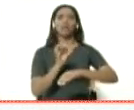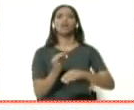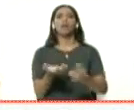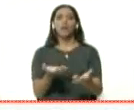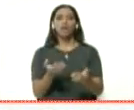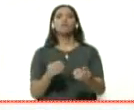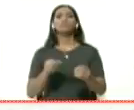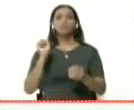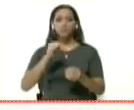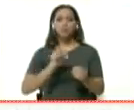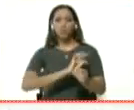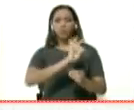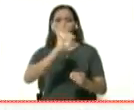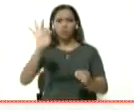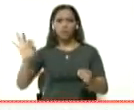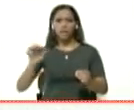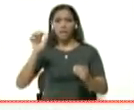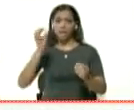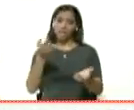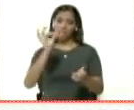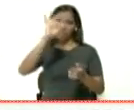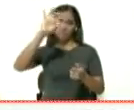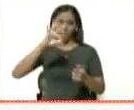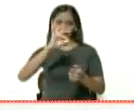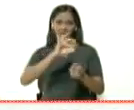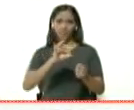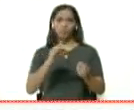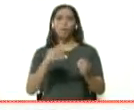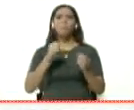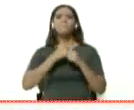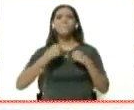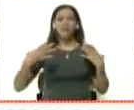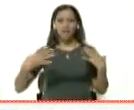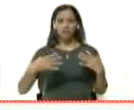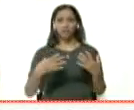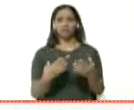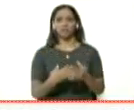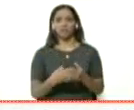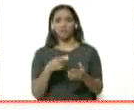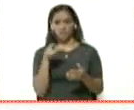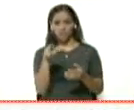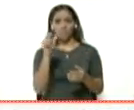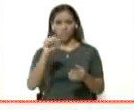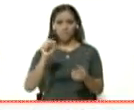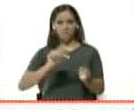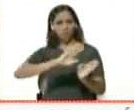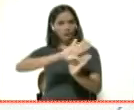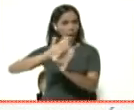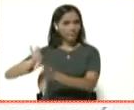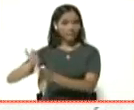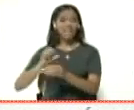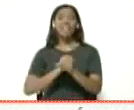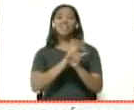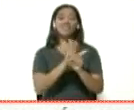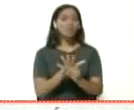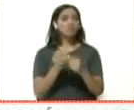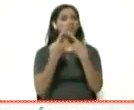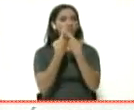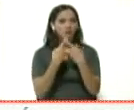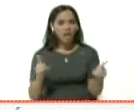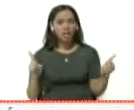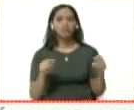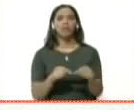de zancudos, en este caso el patas blancas, el Aedes aegypti, este virus no. La transmisión es